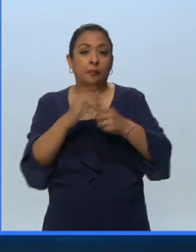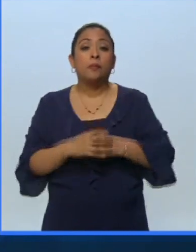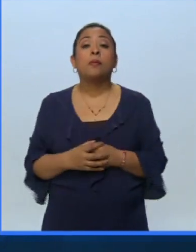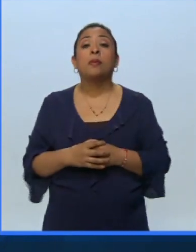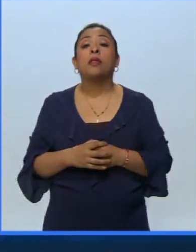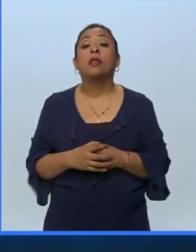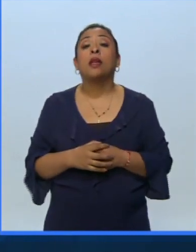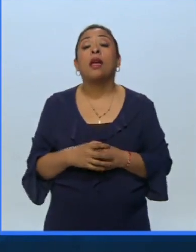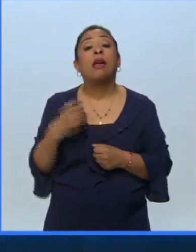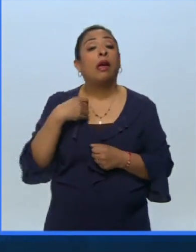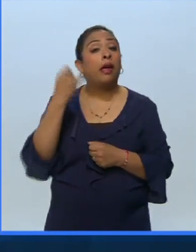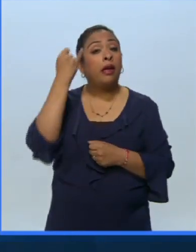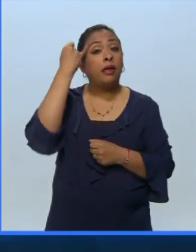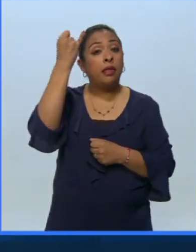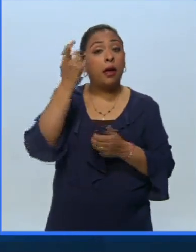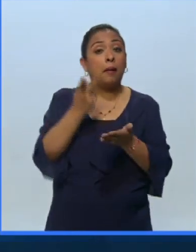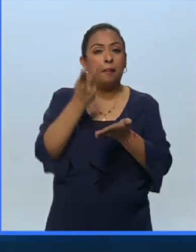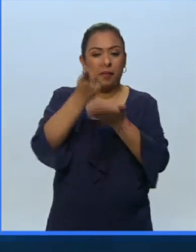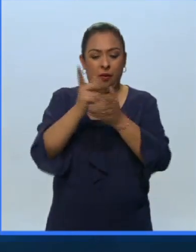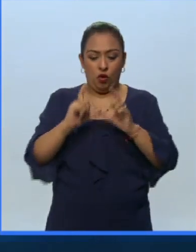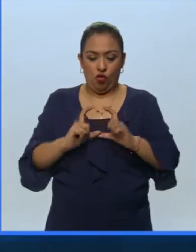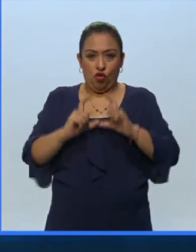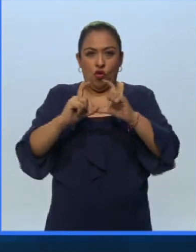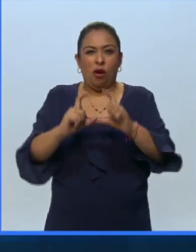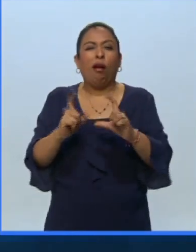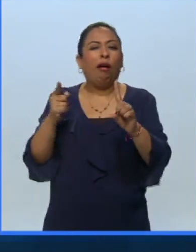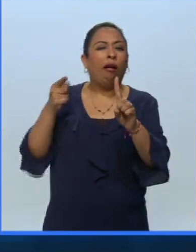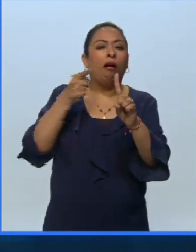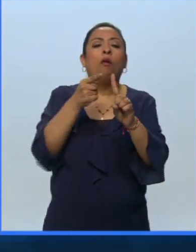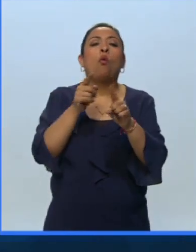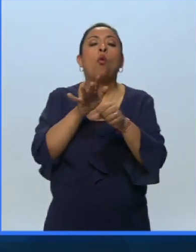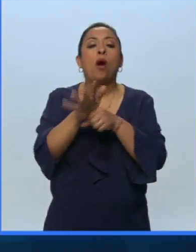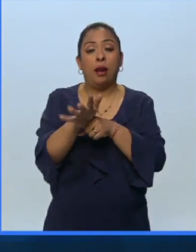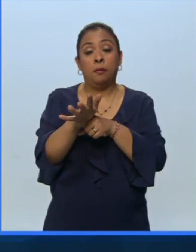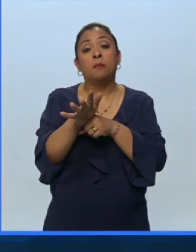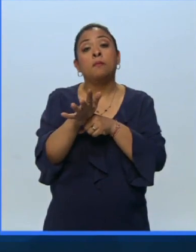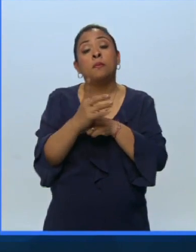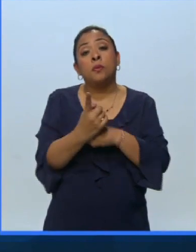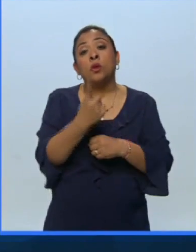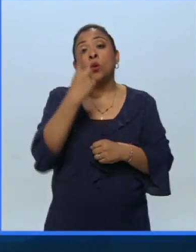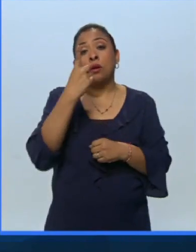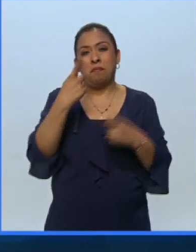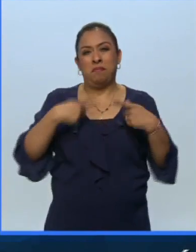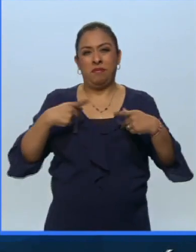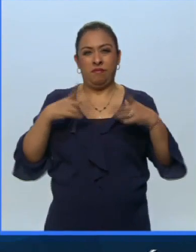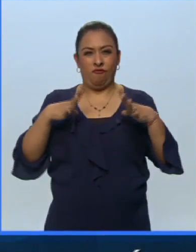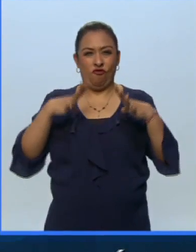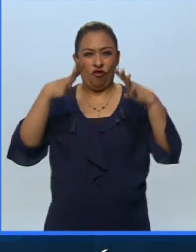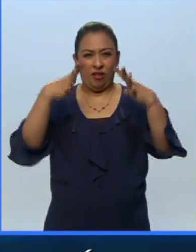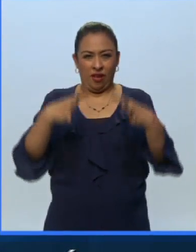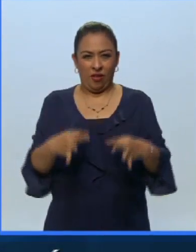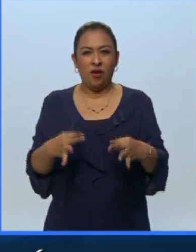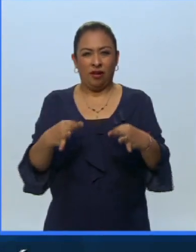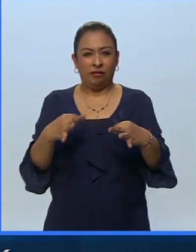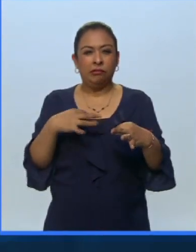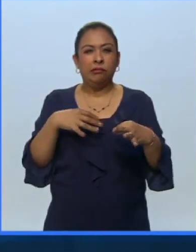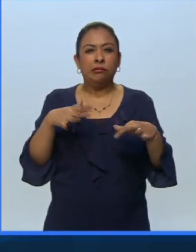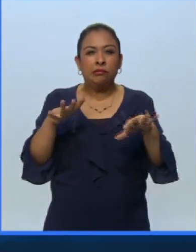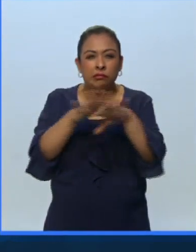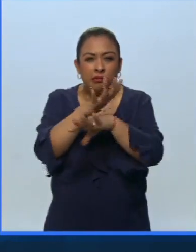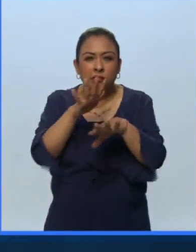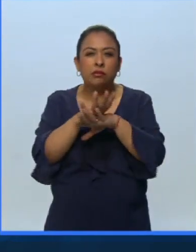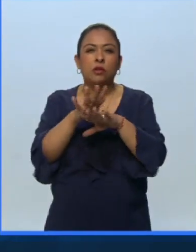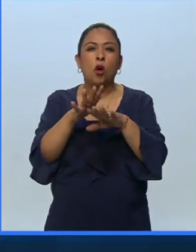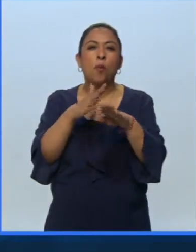creó esta medalla específicamente porque uno de los fundadores del movimiento de